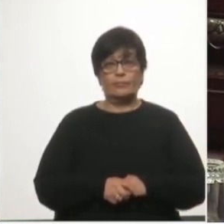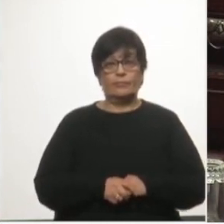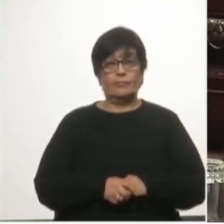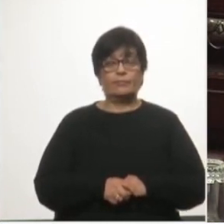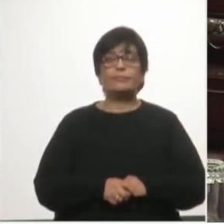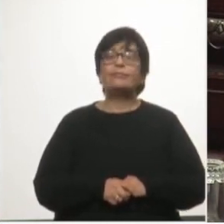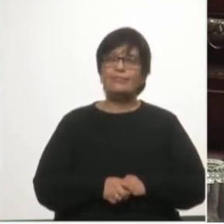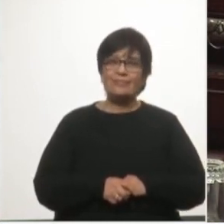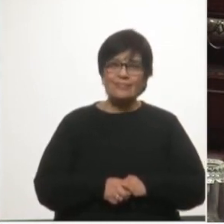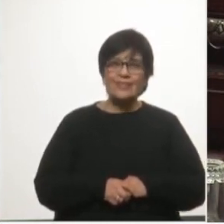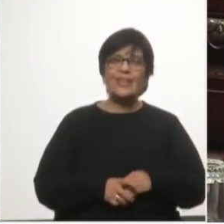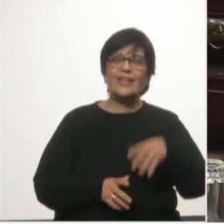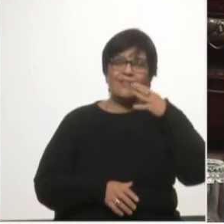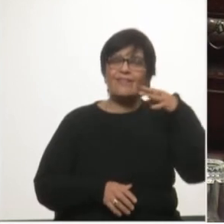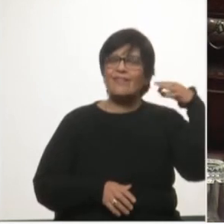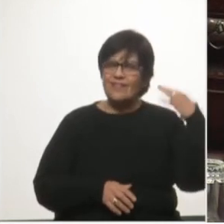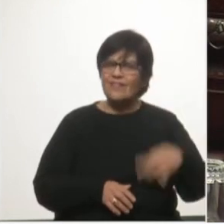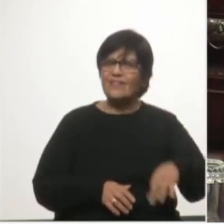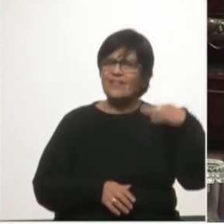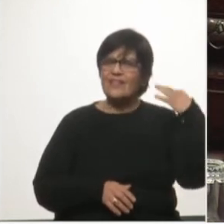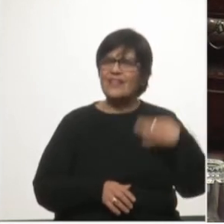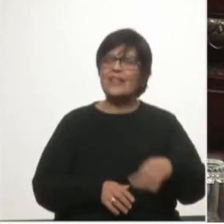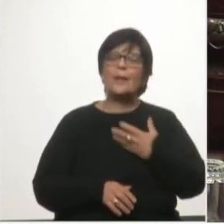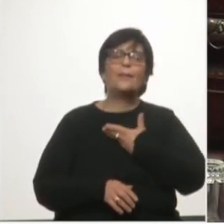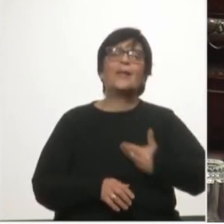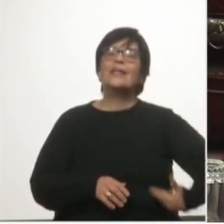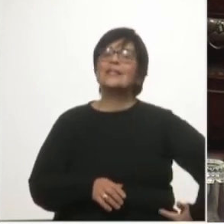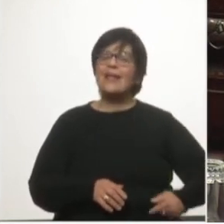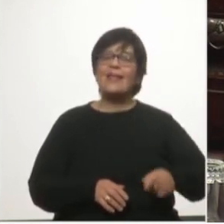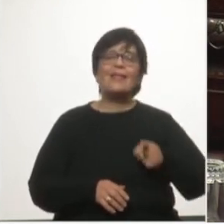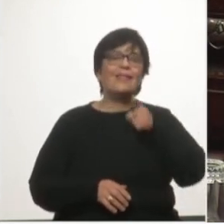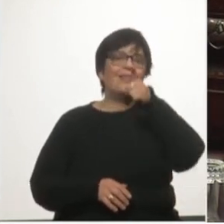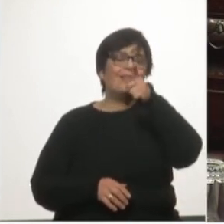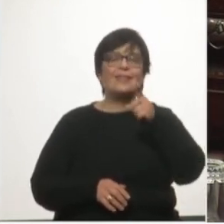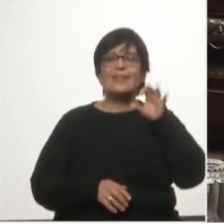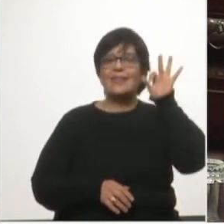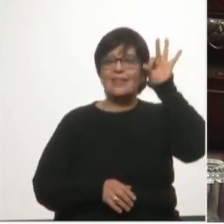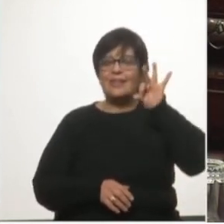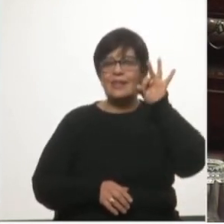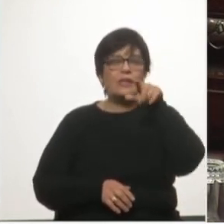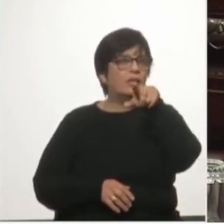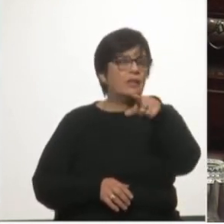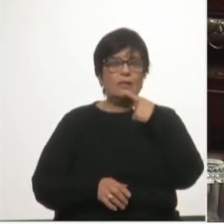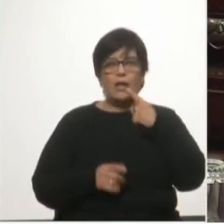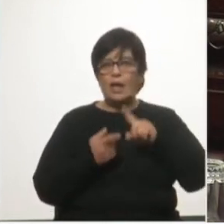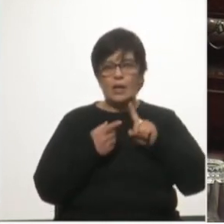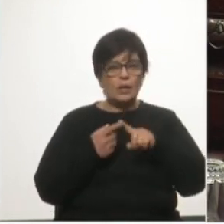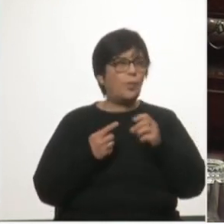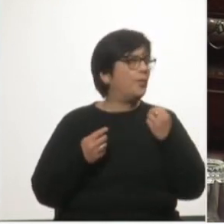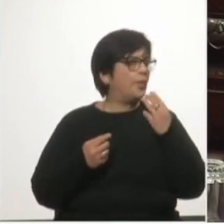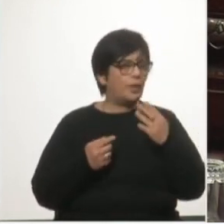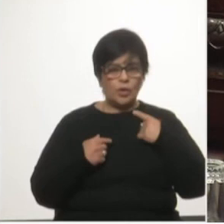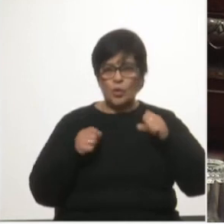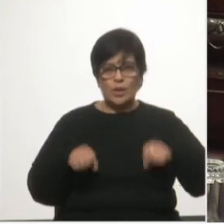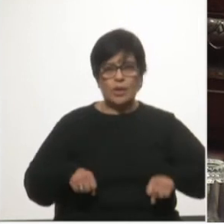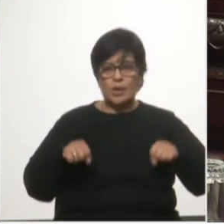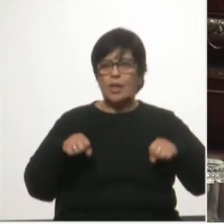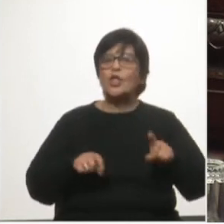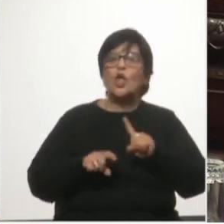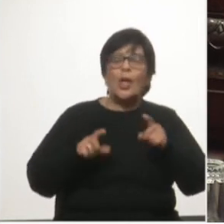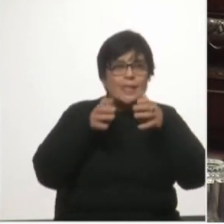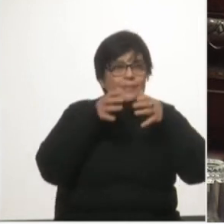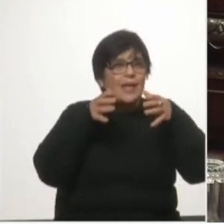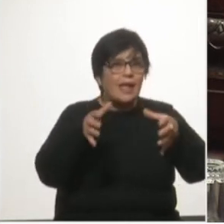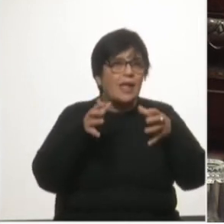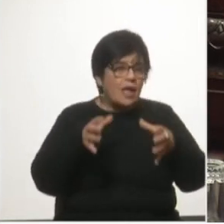realmente la señora señora presidenta no terminamos de entender las razones de este acuerdo no es el riesgo de un